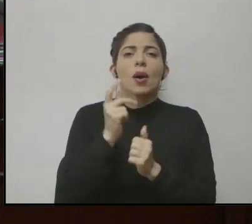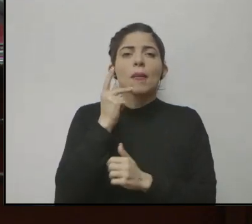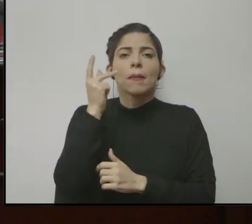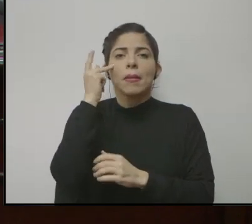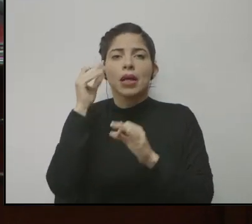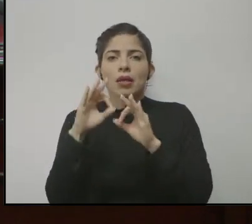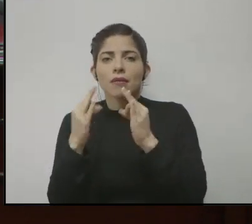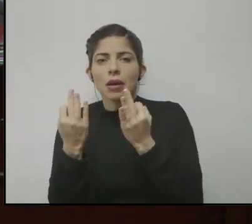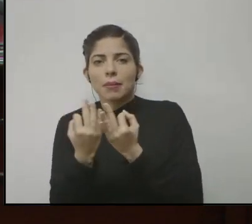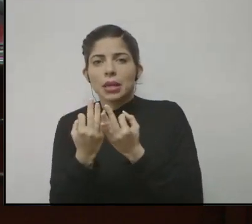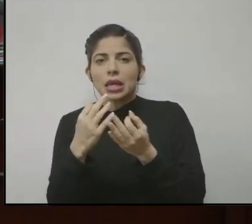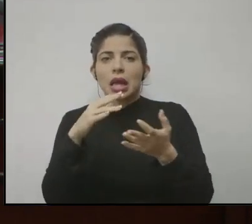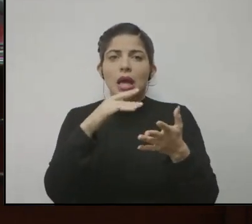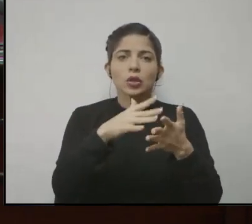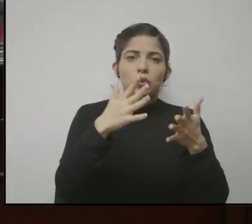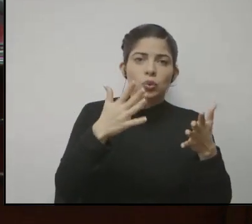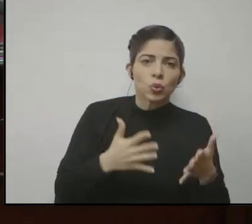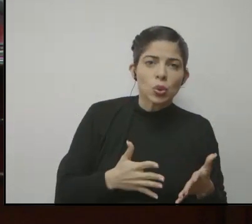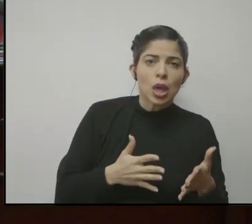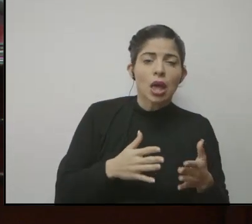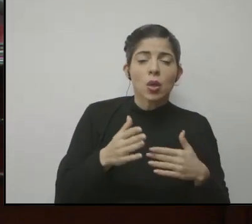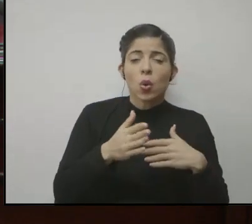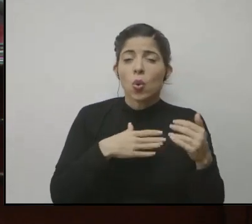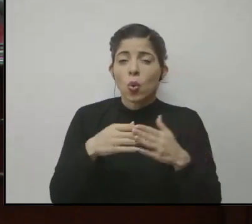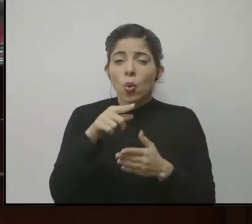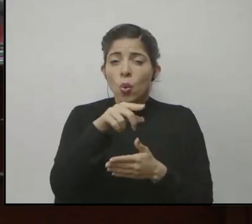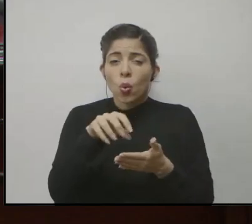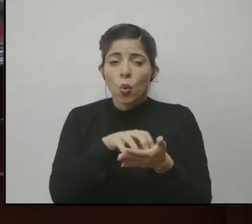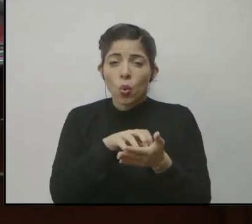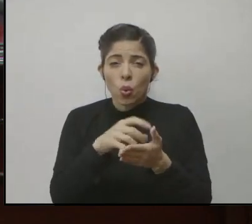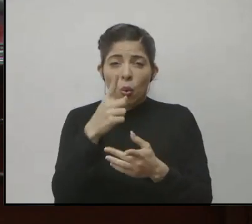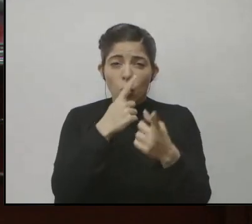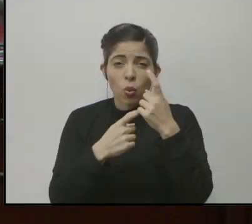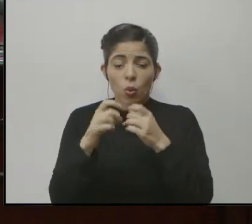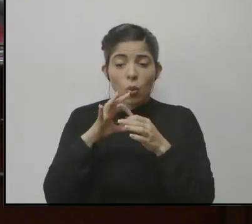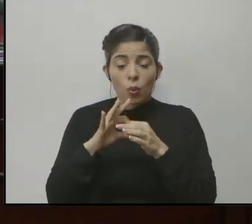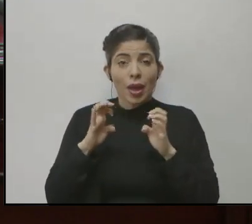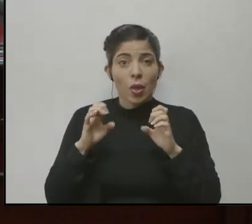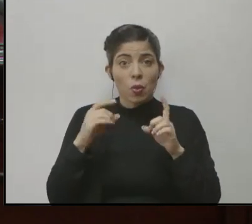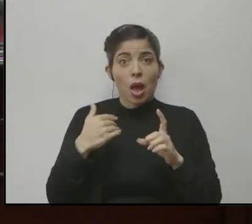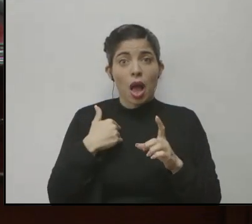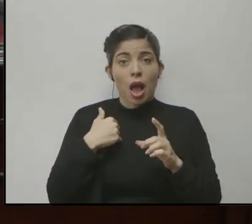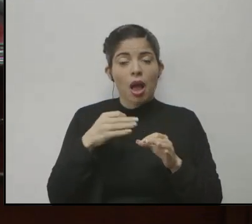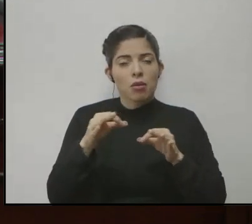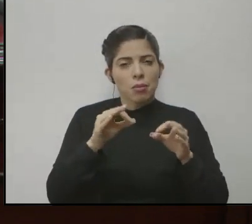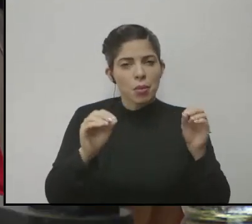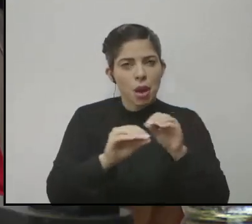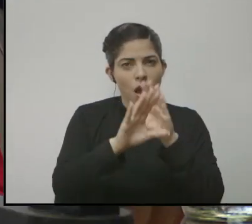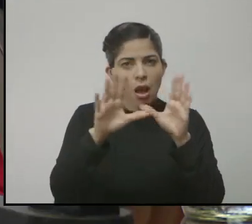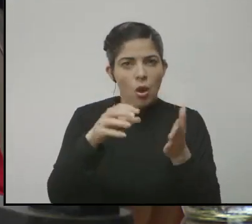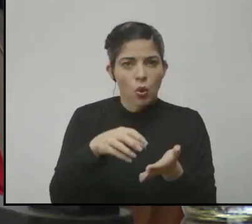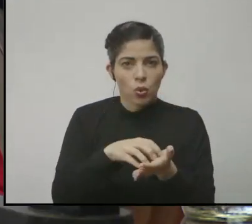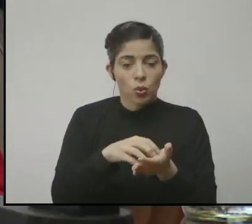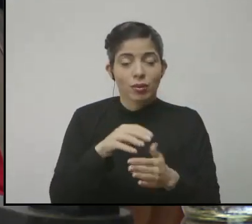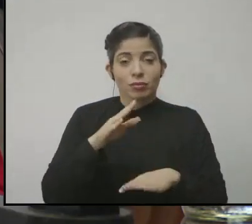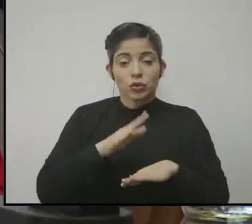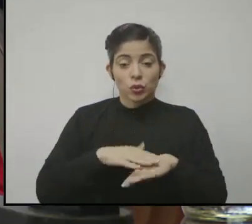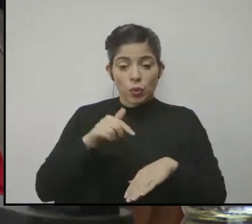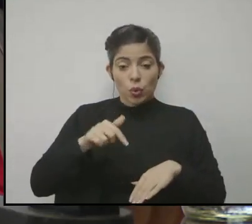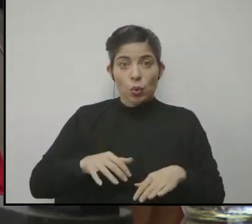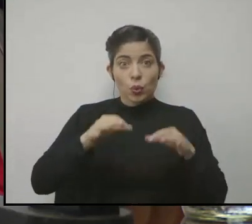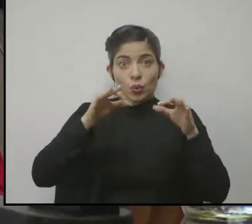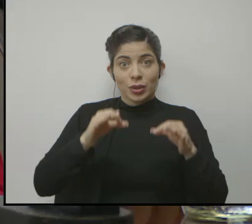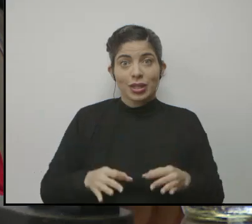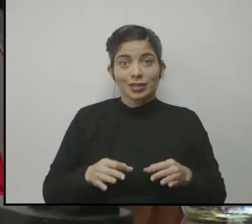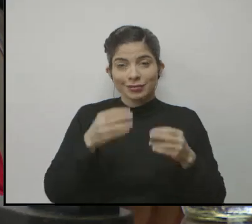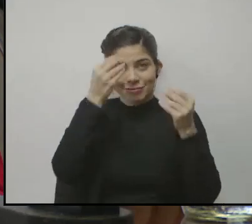familia, con nuestros estudiantes y aclarar todas aquellas dudas que en materia de educación tengan con respecto a la decisión que se tomó el día de